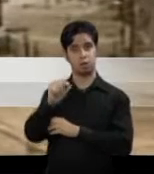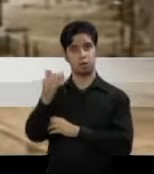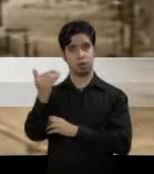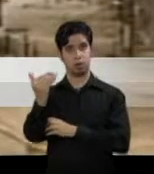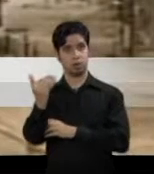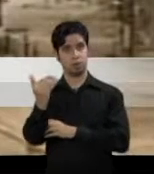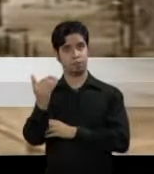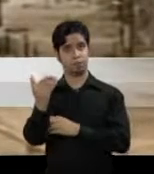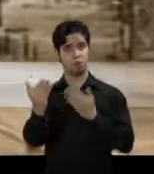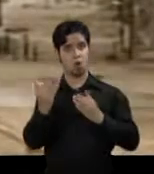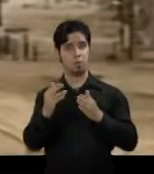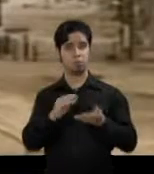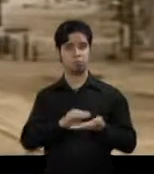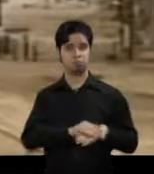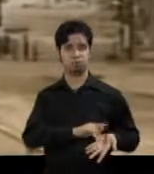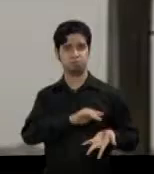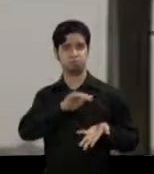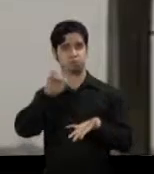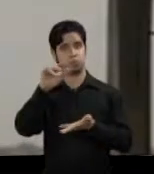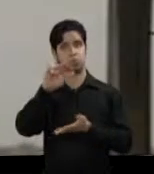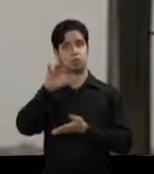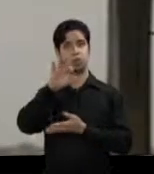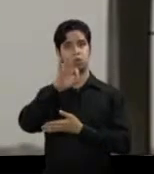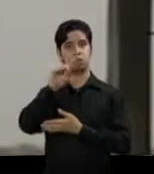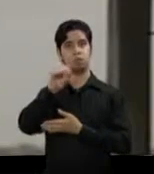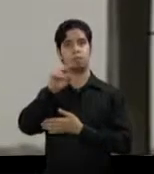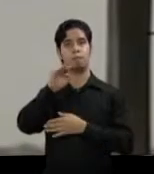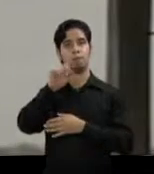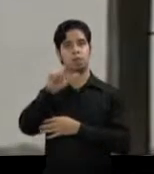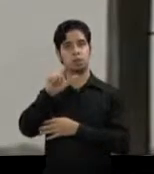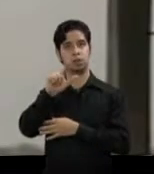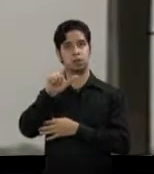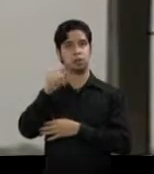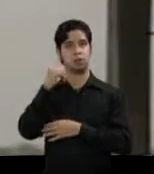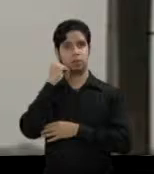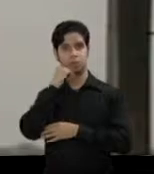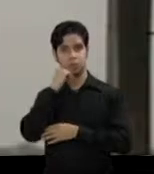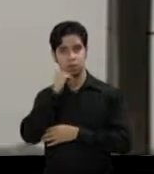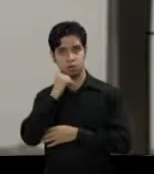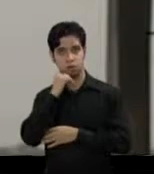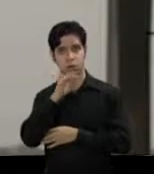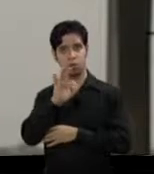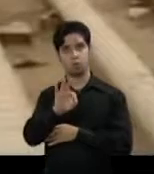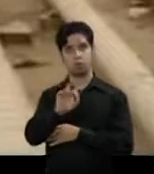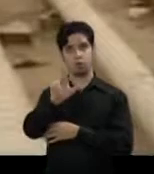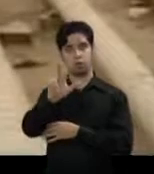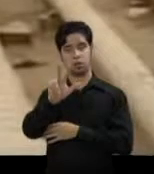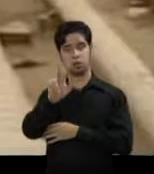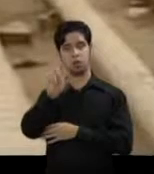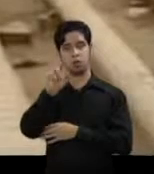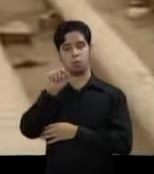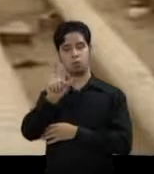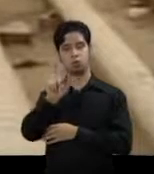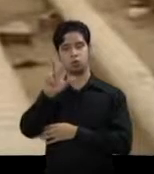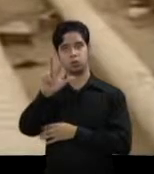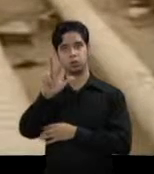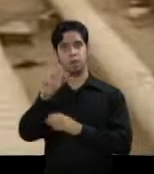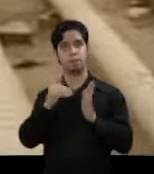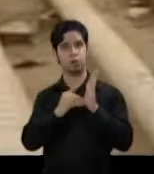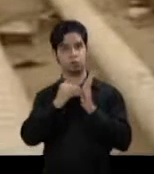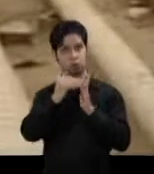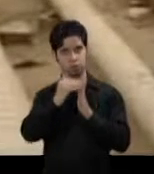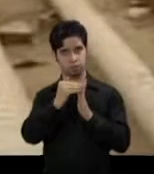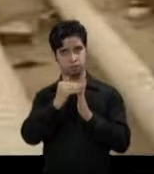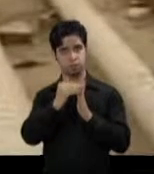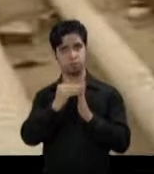crecerá a razón de 900 mil barriles diarios a 93.3 millones, aunque se prevé que